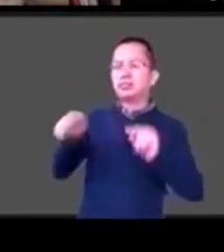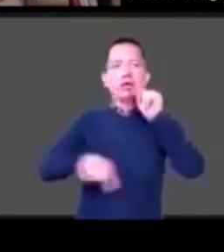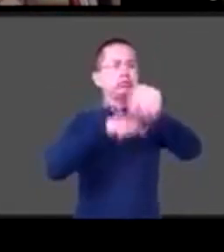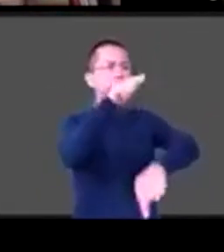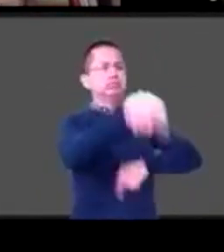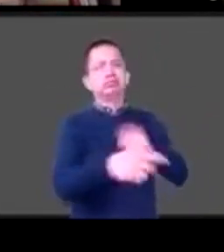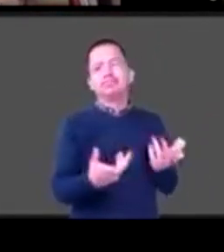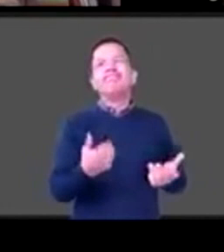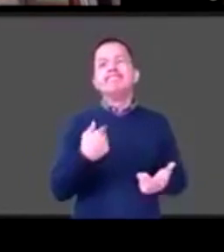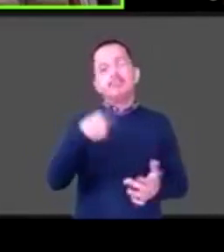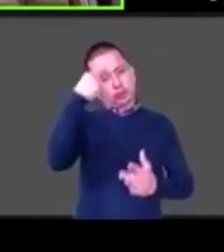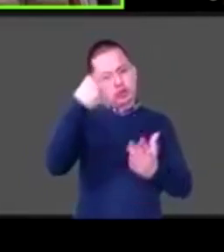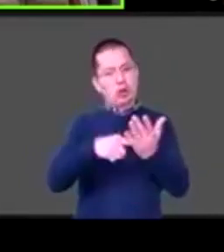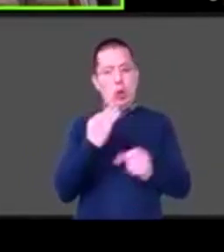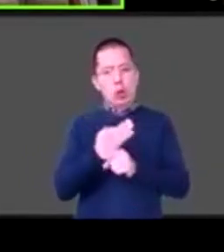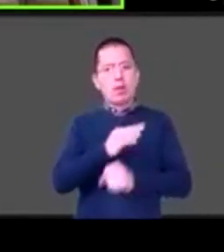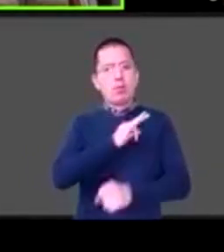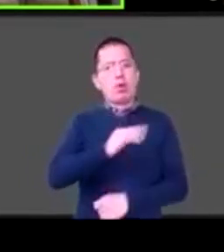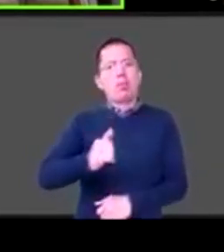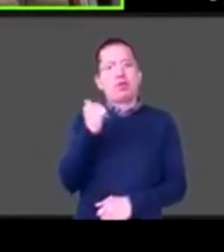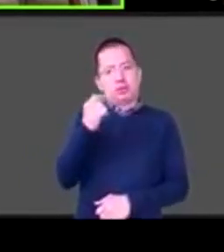solidaridad Katia